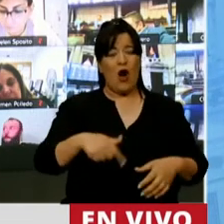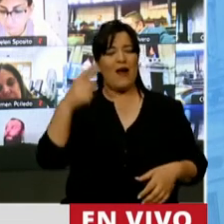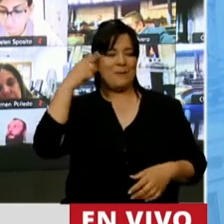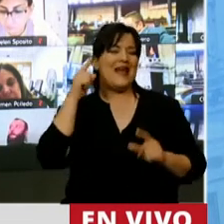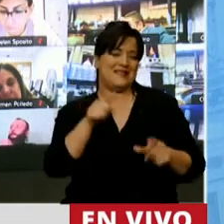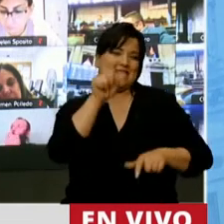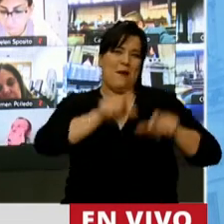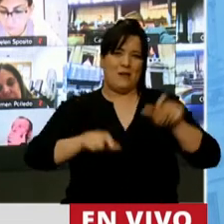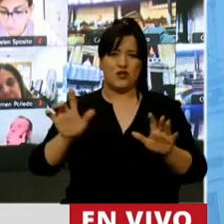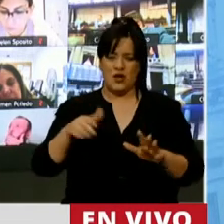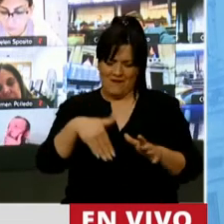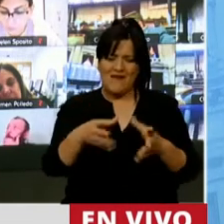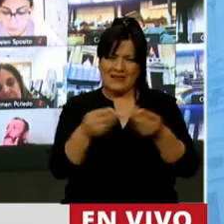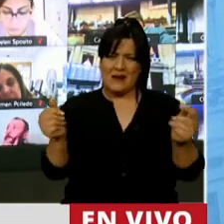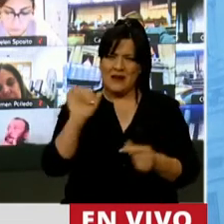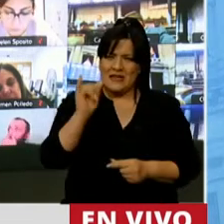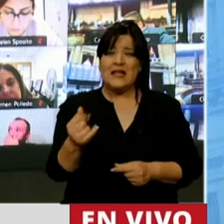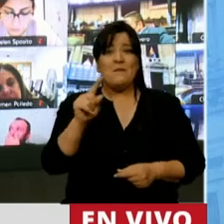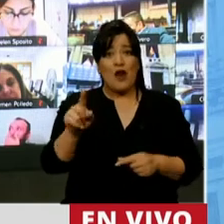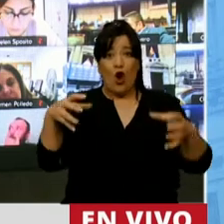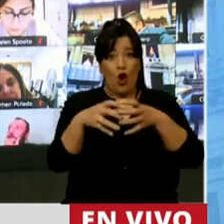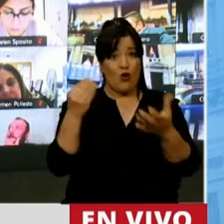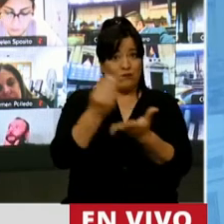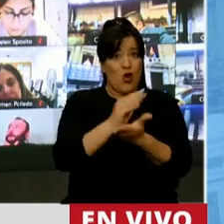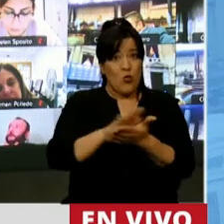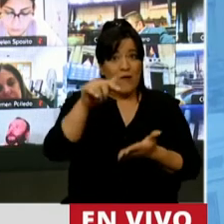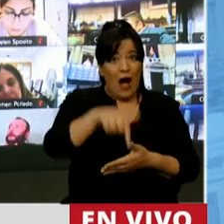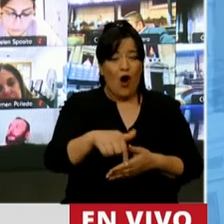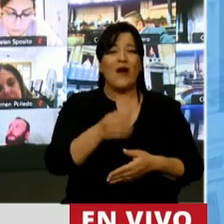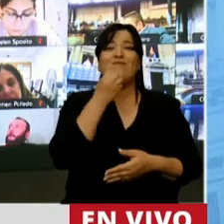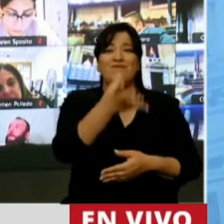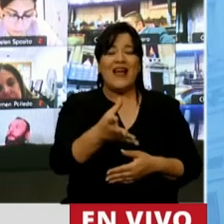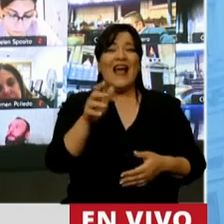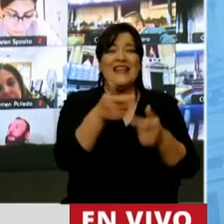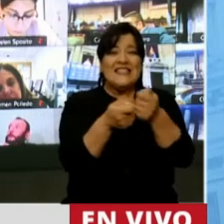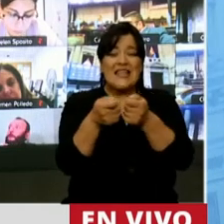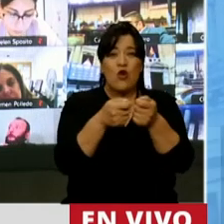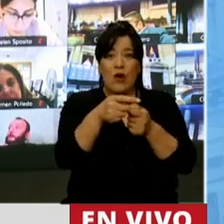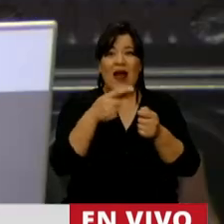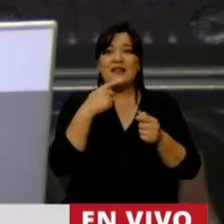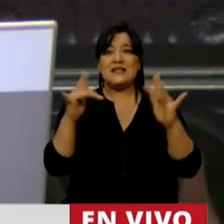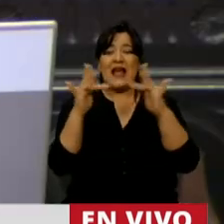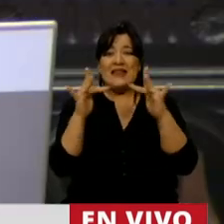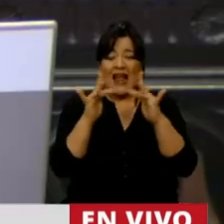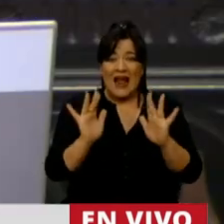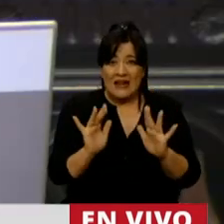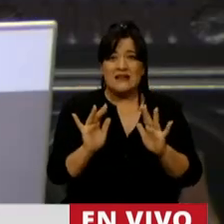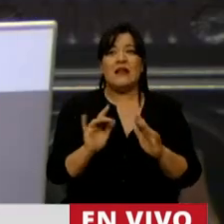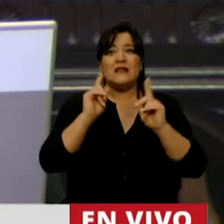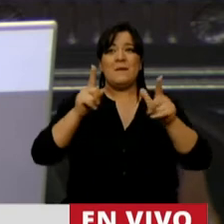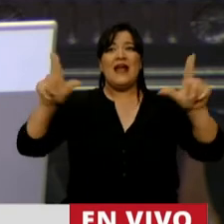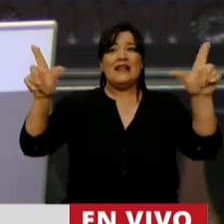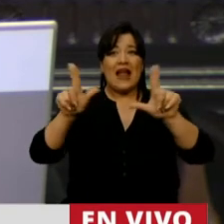breve, presidente, y voy a terminar. Miren si pensará que declaró la telefonía celular, internet y la